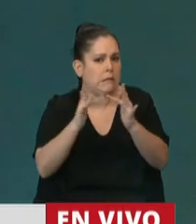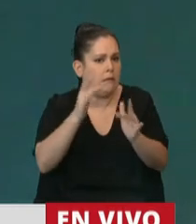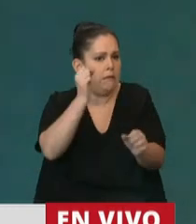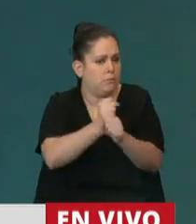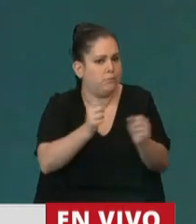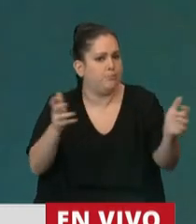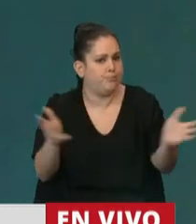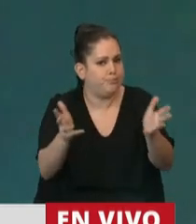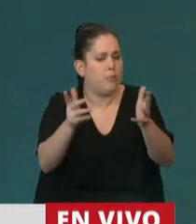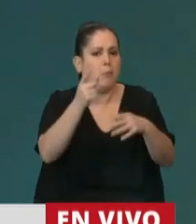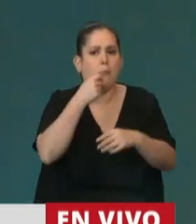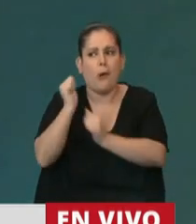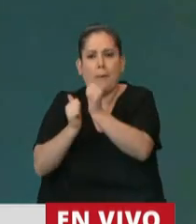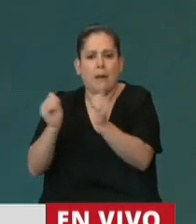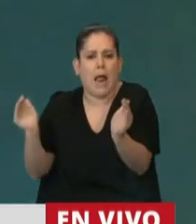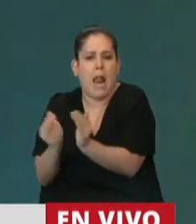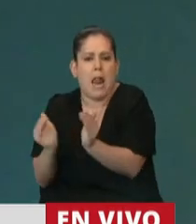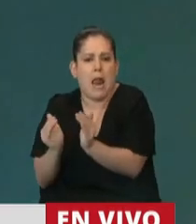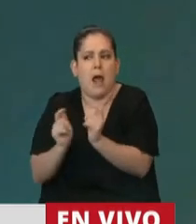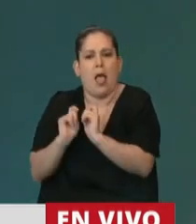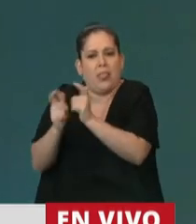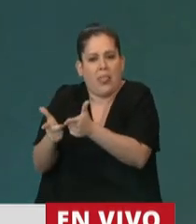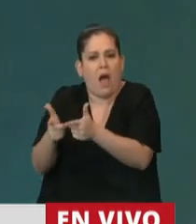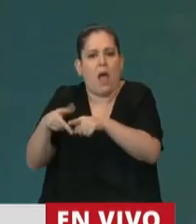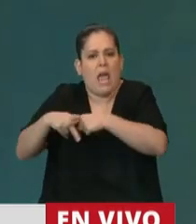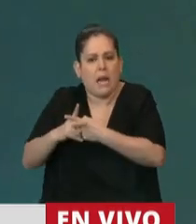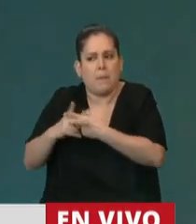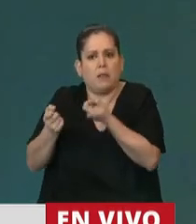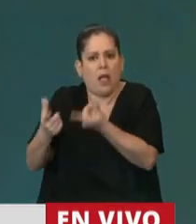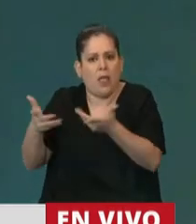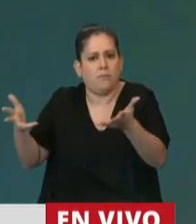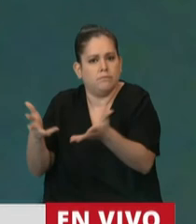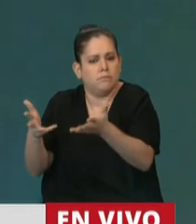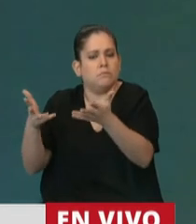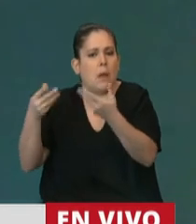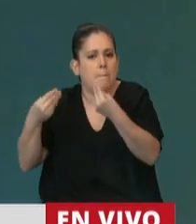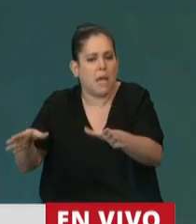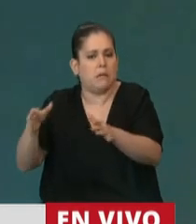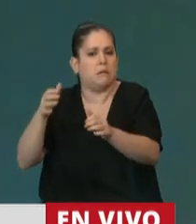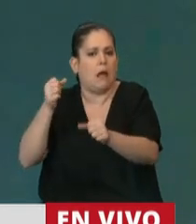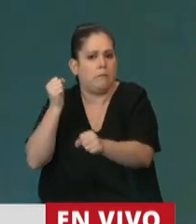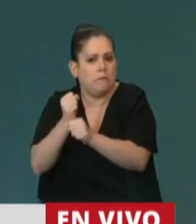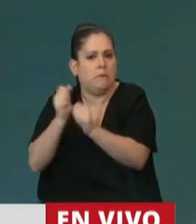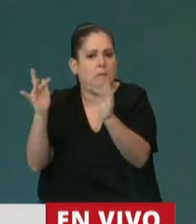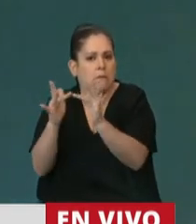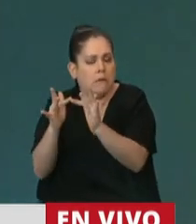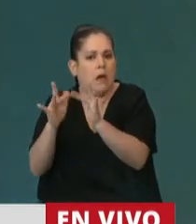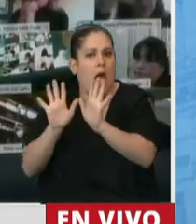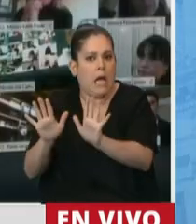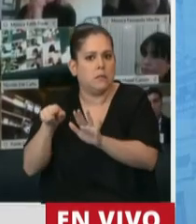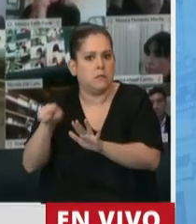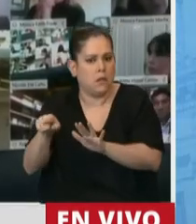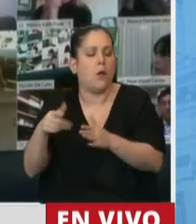instrumentos a las pequeñas y medianas empresas para que puedan llevar adelante emprendimientos y contratar a trabajadores bajo esta modalidad,